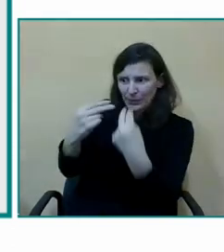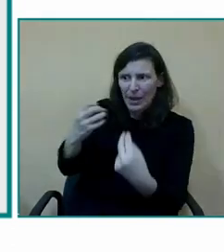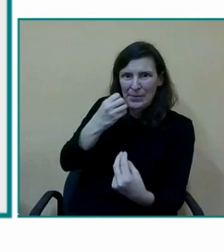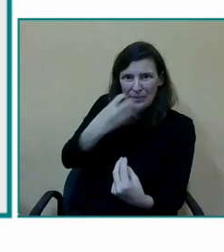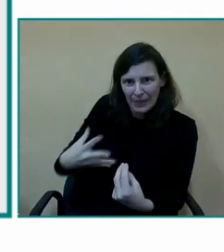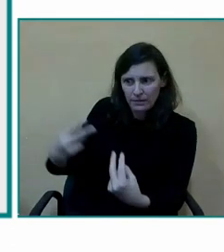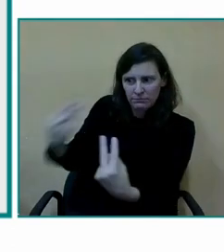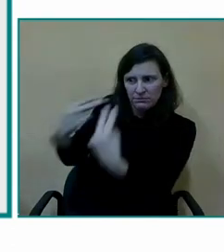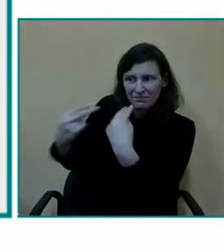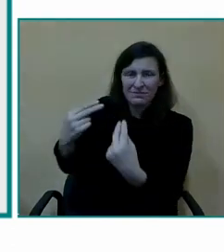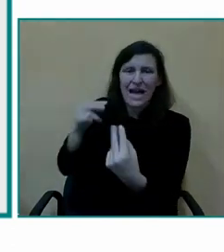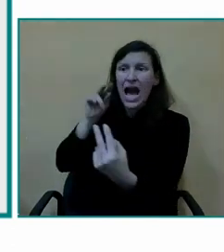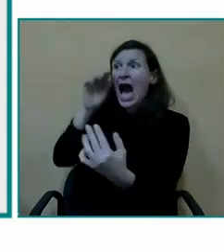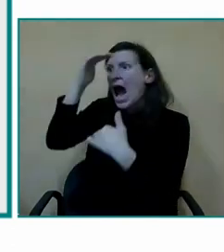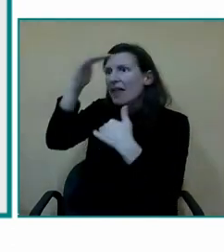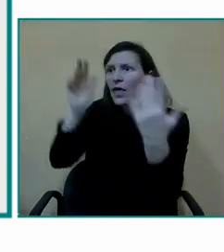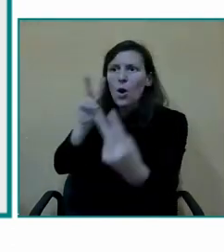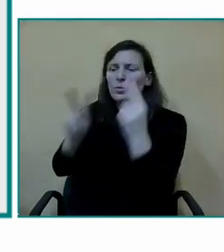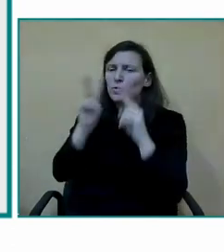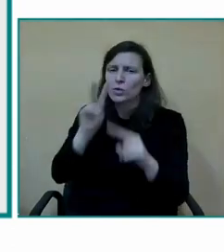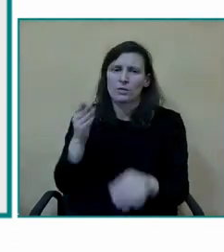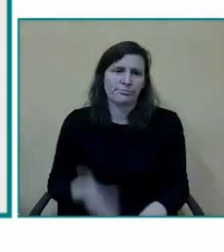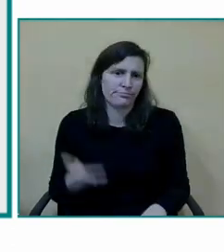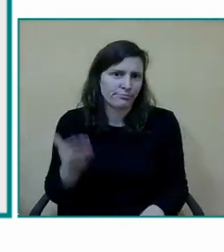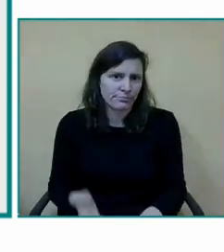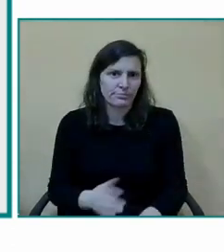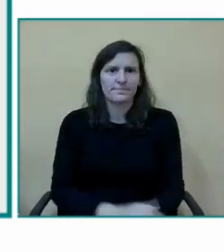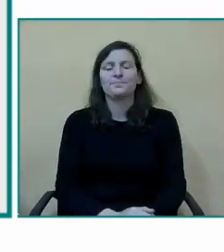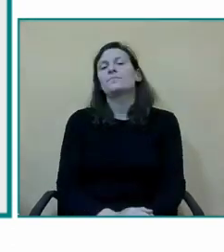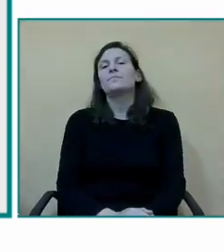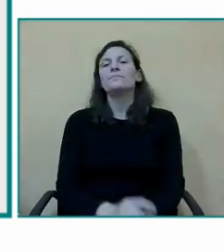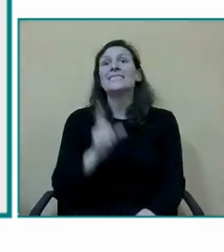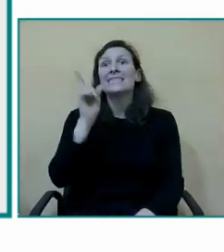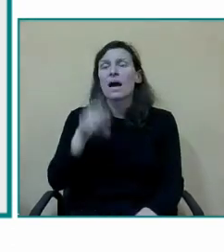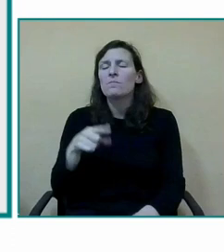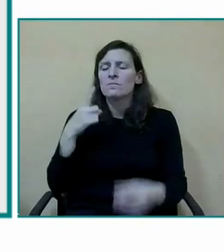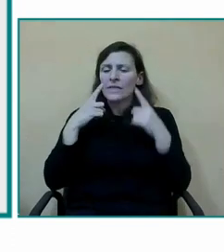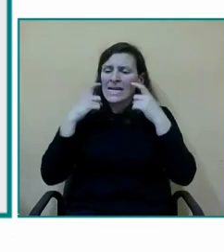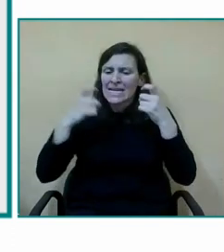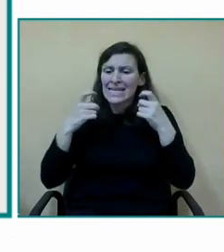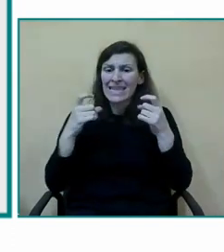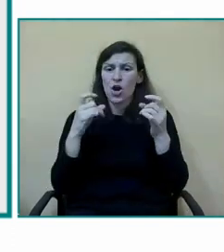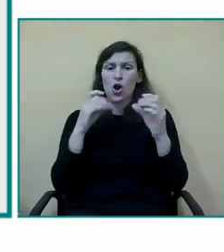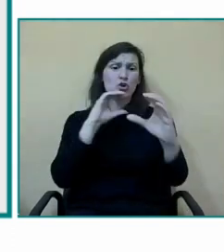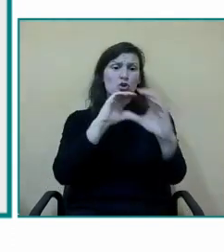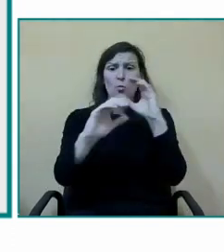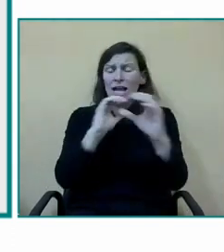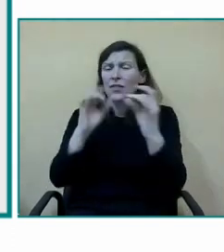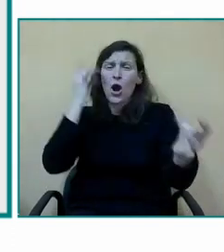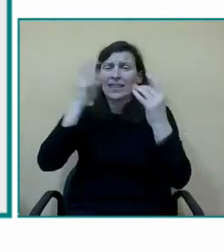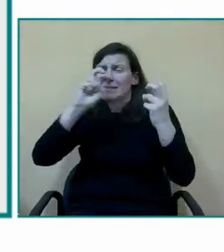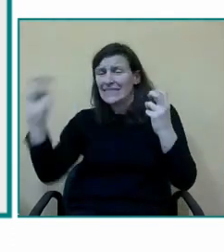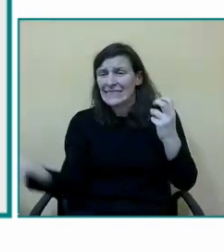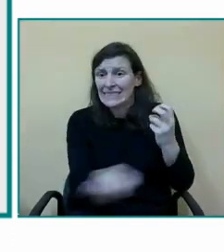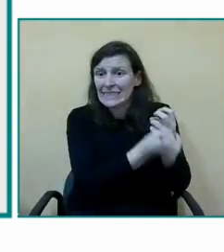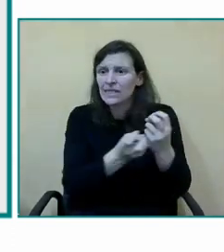atención y mitigación facilitando la participación del alumno sordo en todos los intercambios comunicativos y